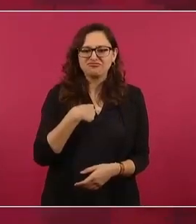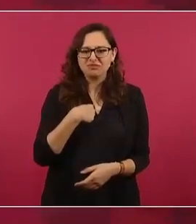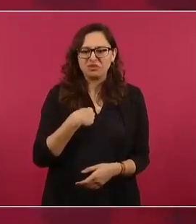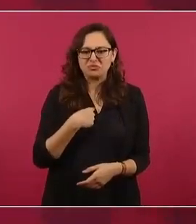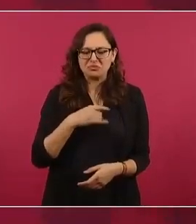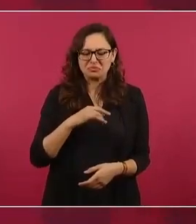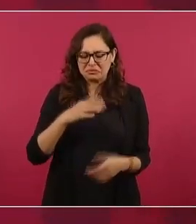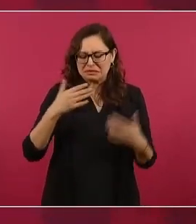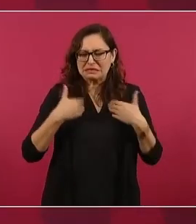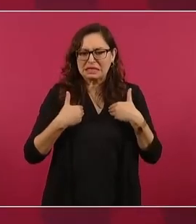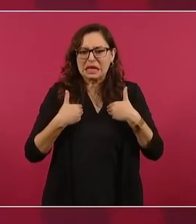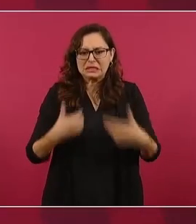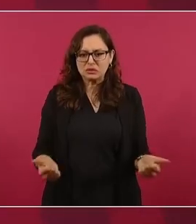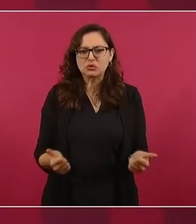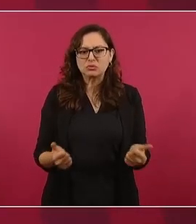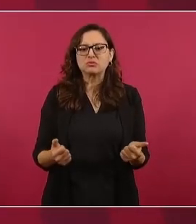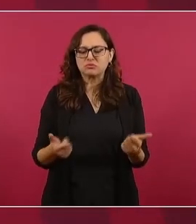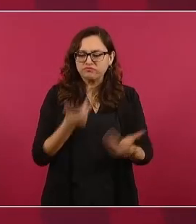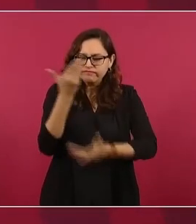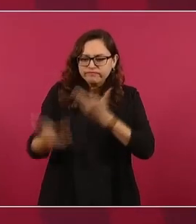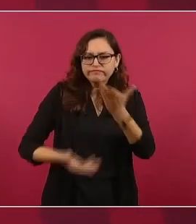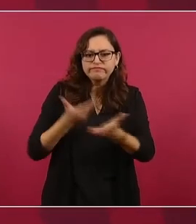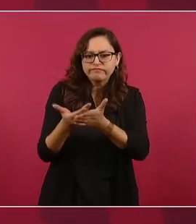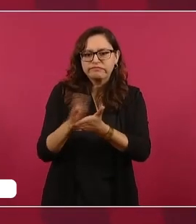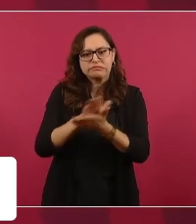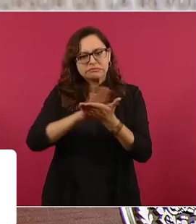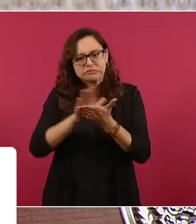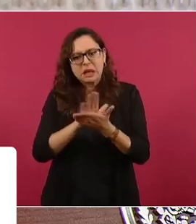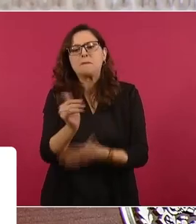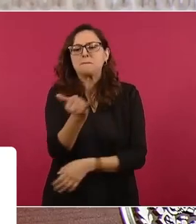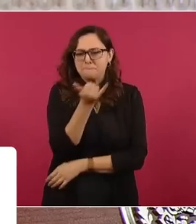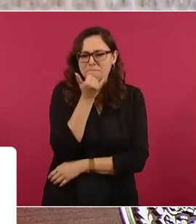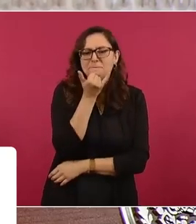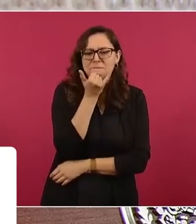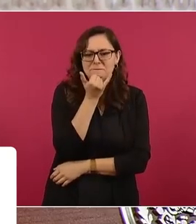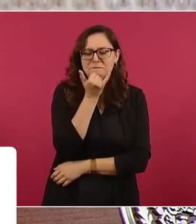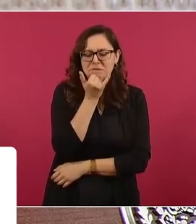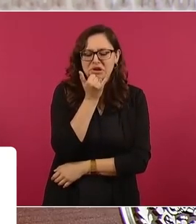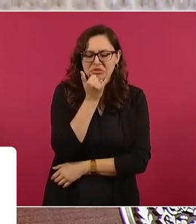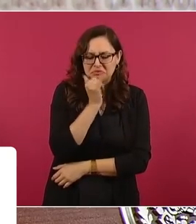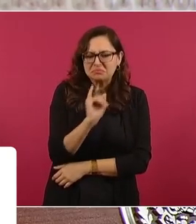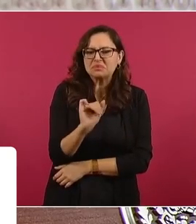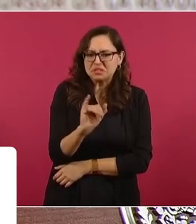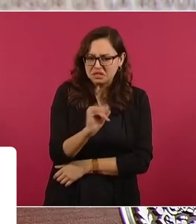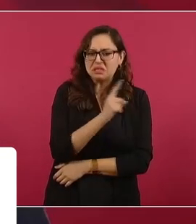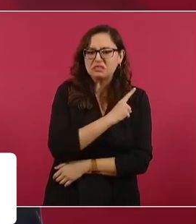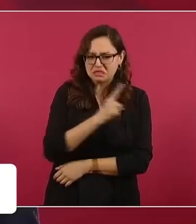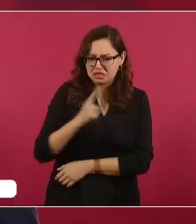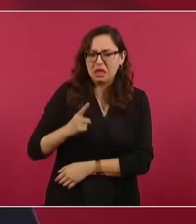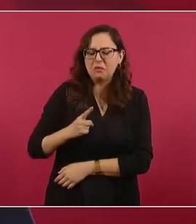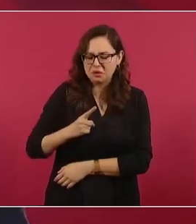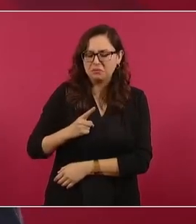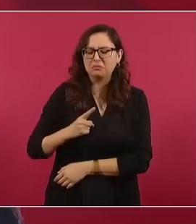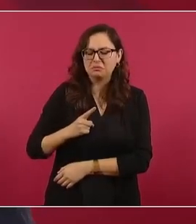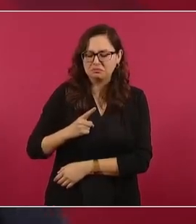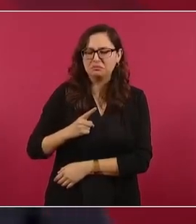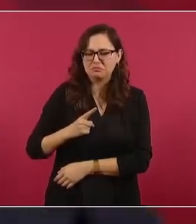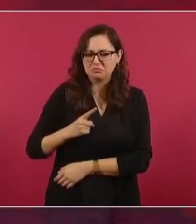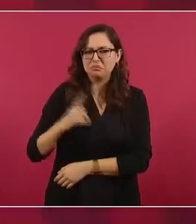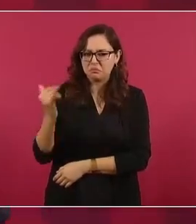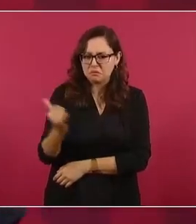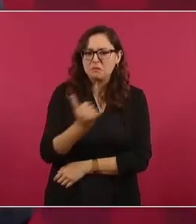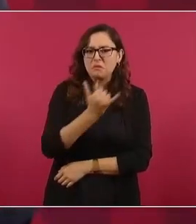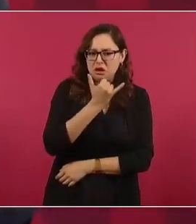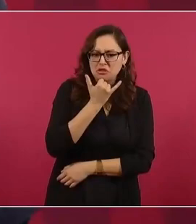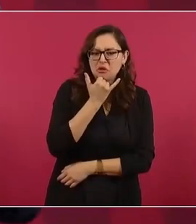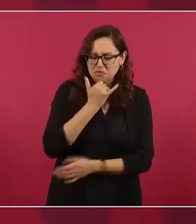pero para que